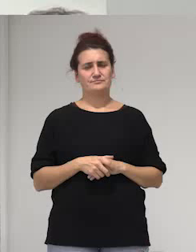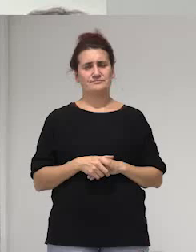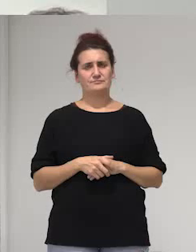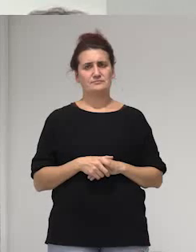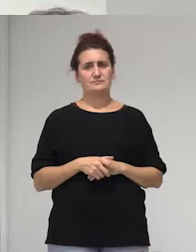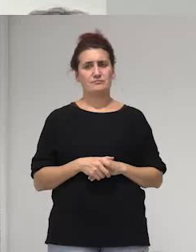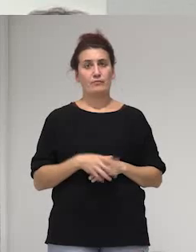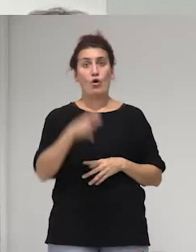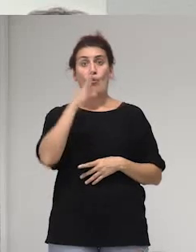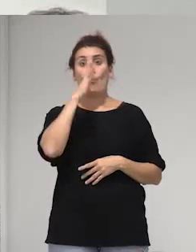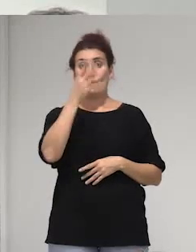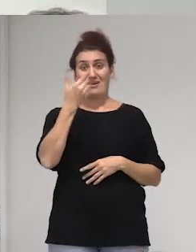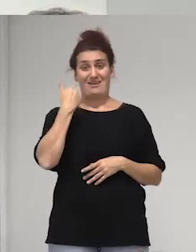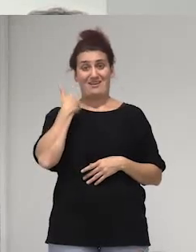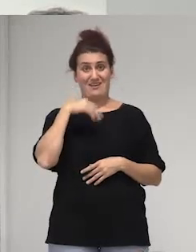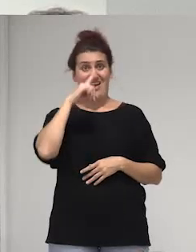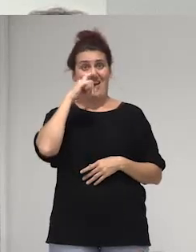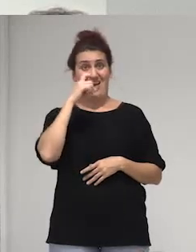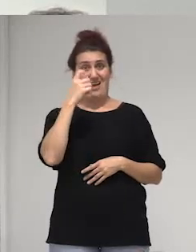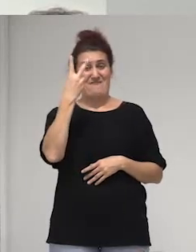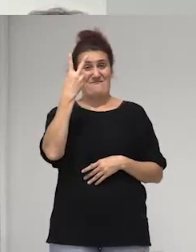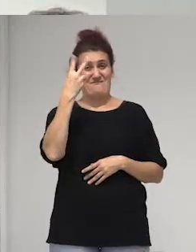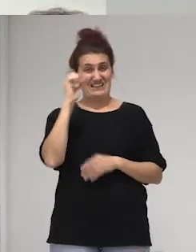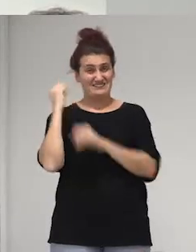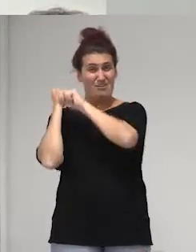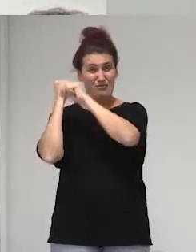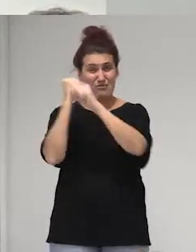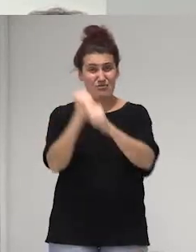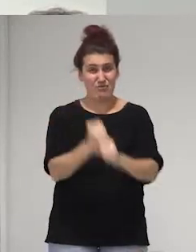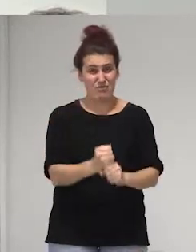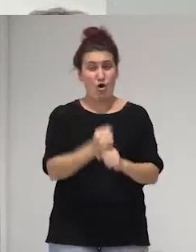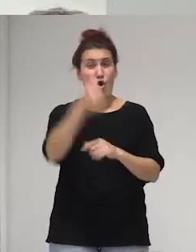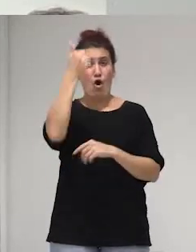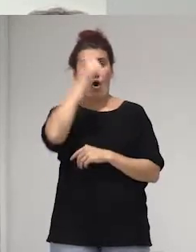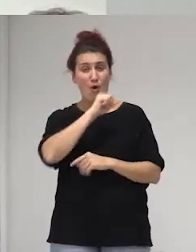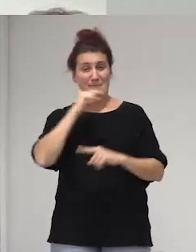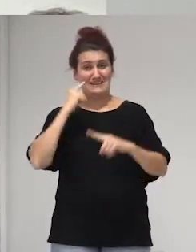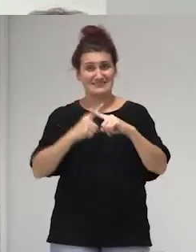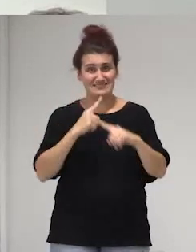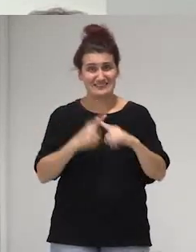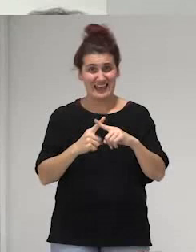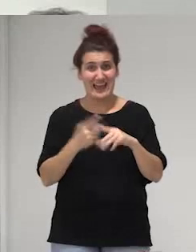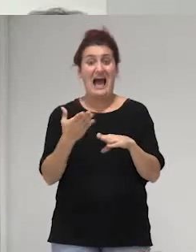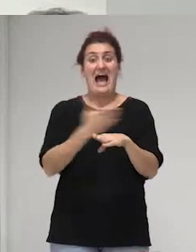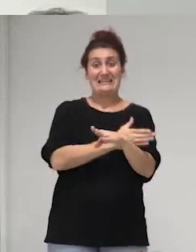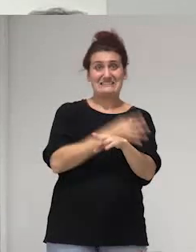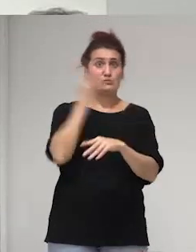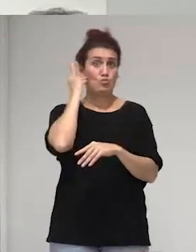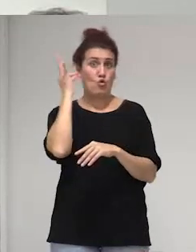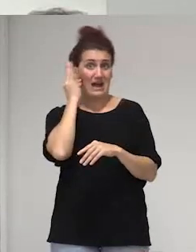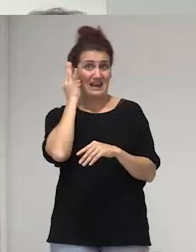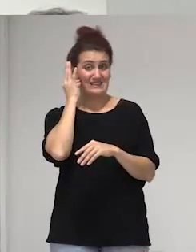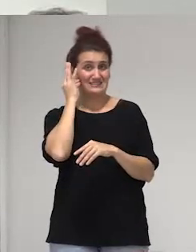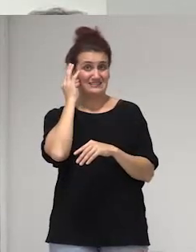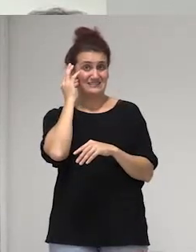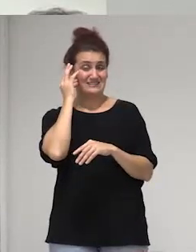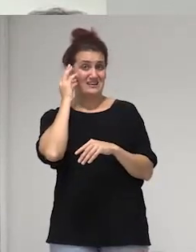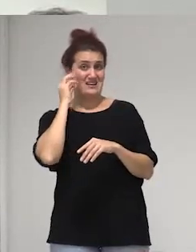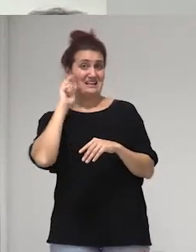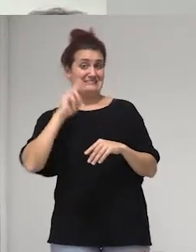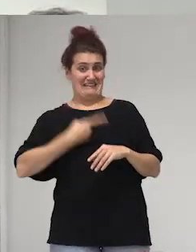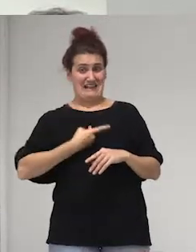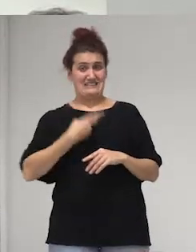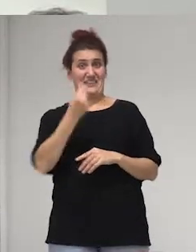porque durante 20 años que fueron financiados los hombres gay antes de que las mujeres trans fuéramos financiadas no hubo ni tan siquiera una